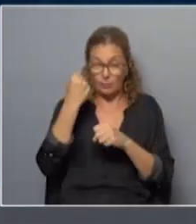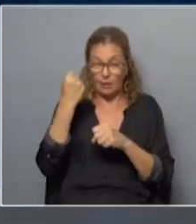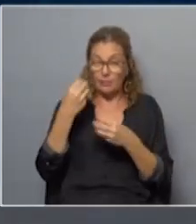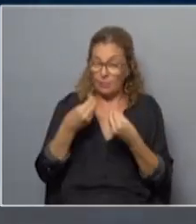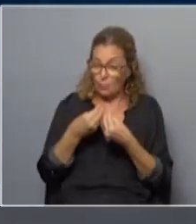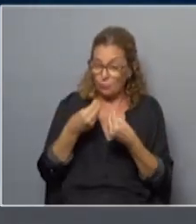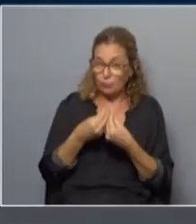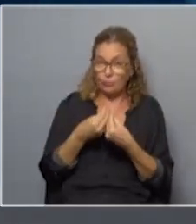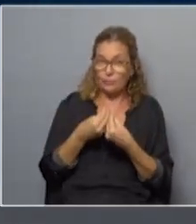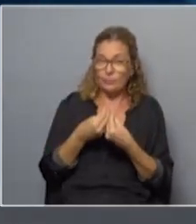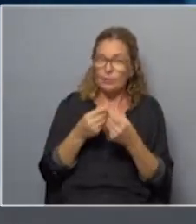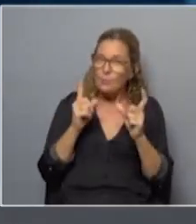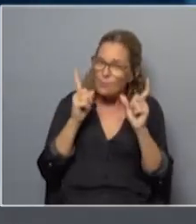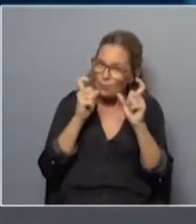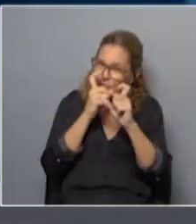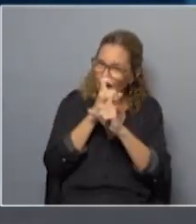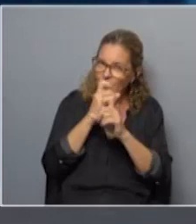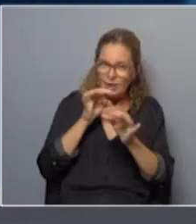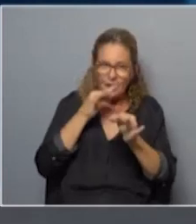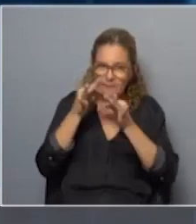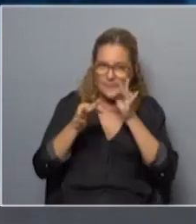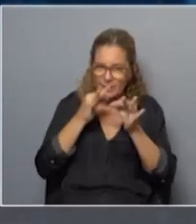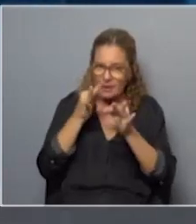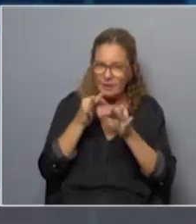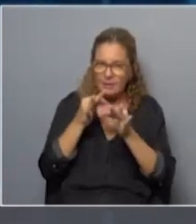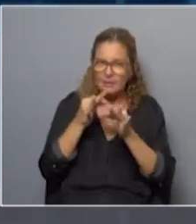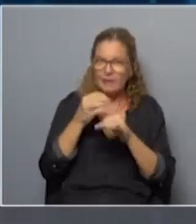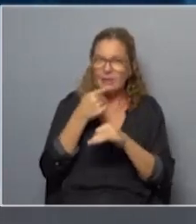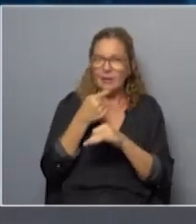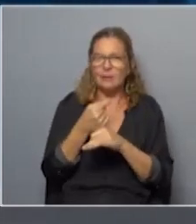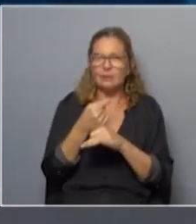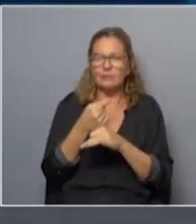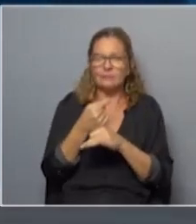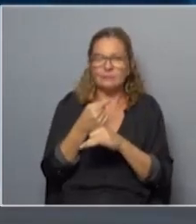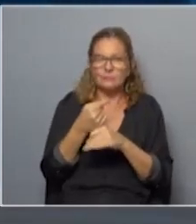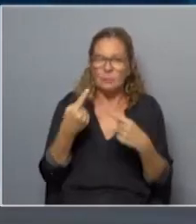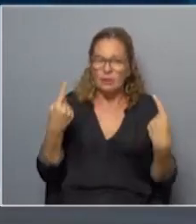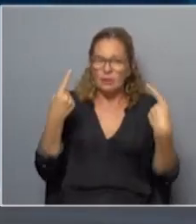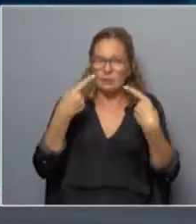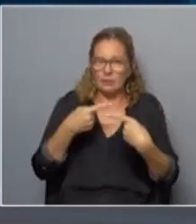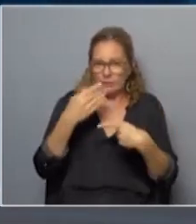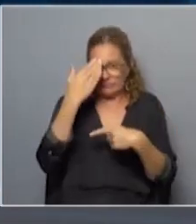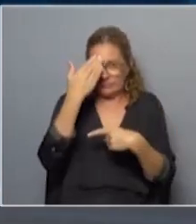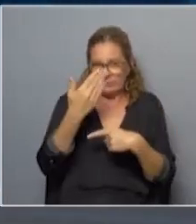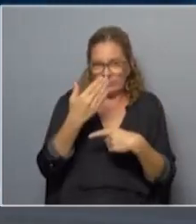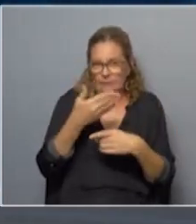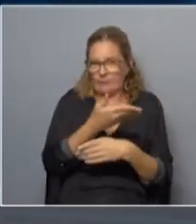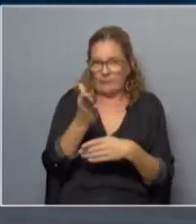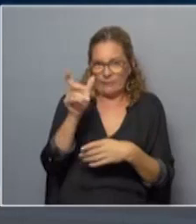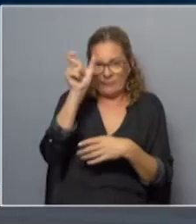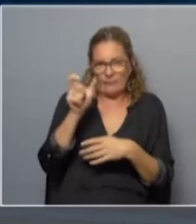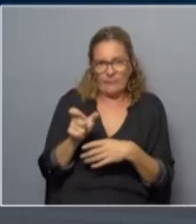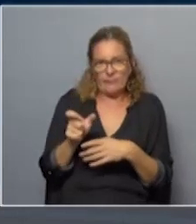muchos de ellos son difíciles de explicar y de, digamos, sobre los que debatir frente a la ciudadanía.